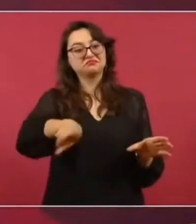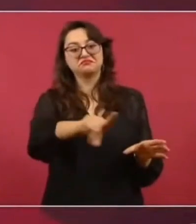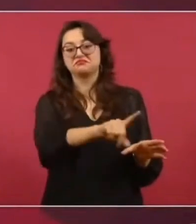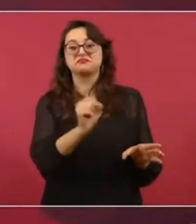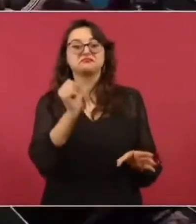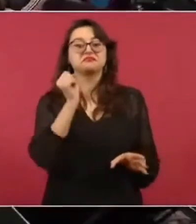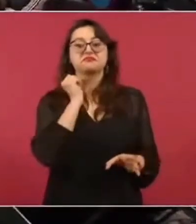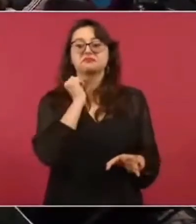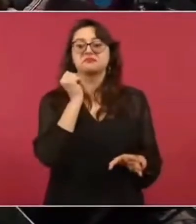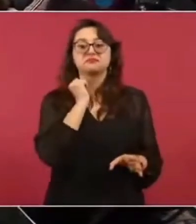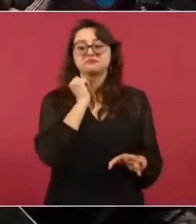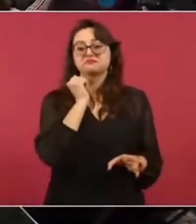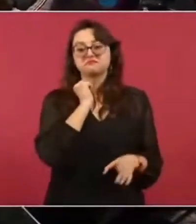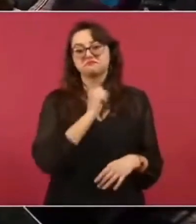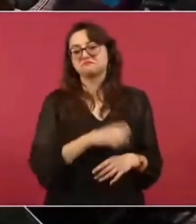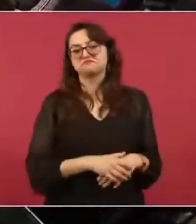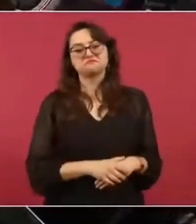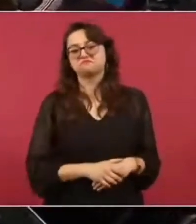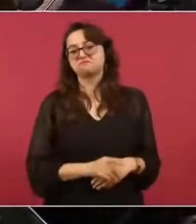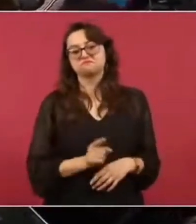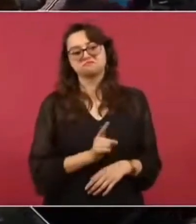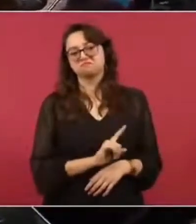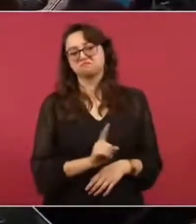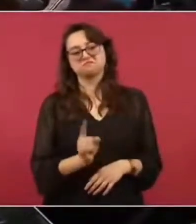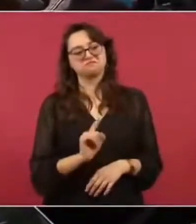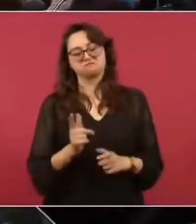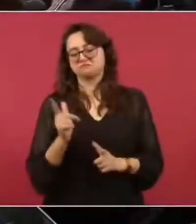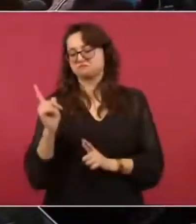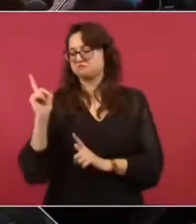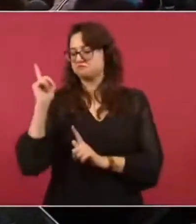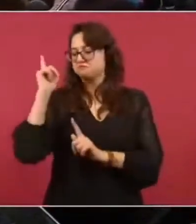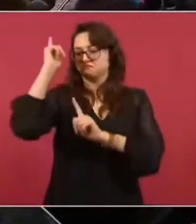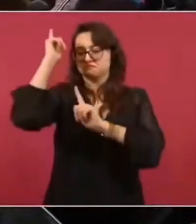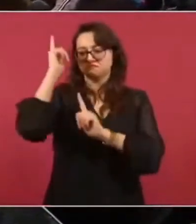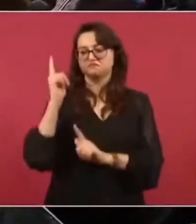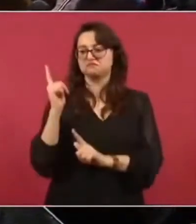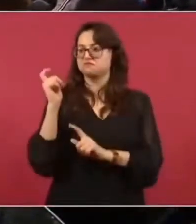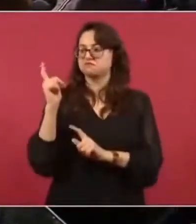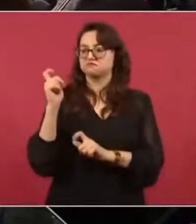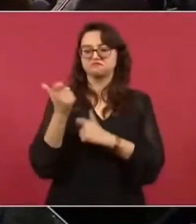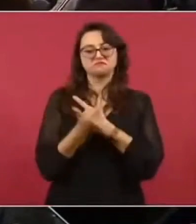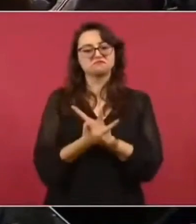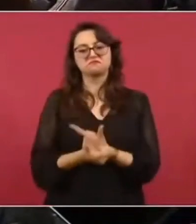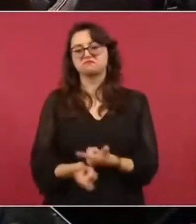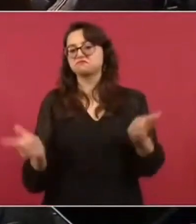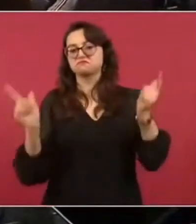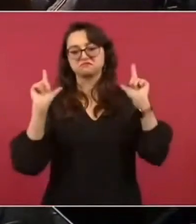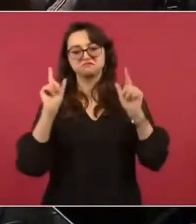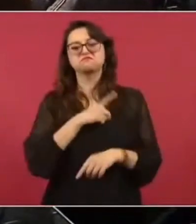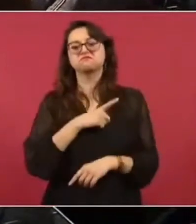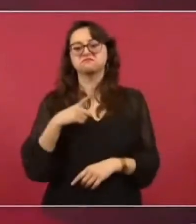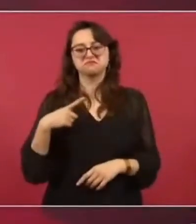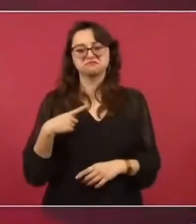con ese pensamiento, dicen no. No, ¿saben lo que proponen?